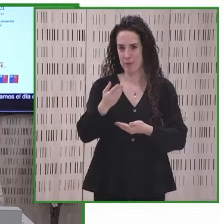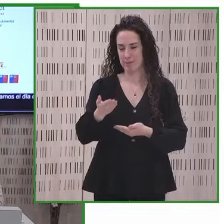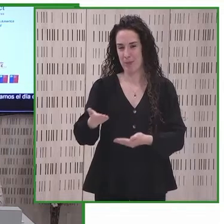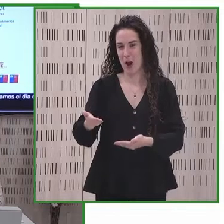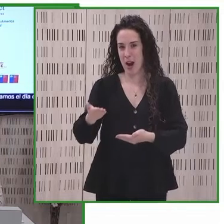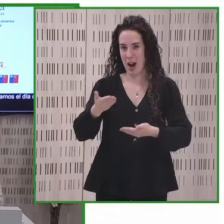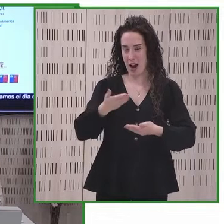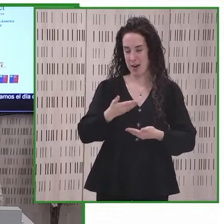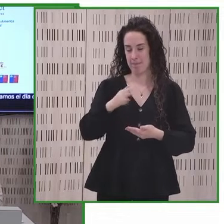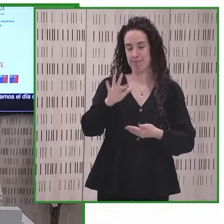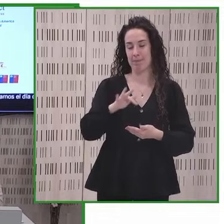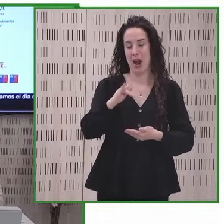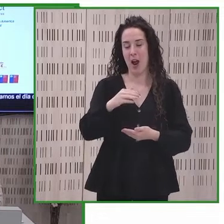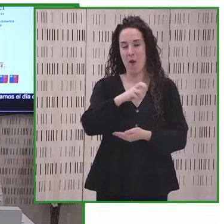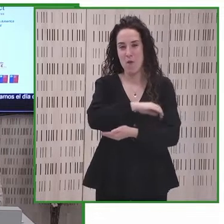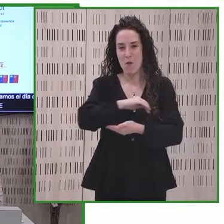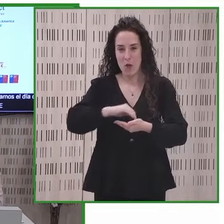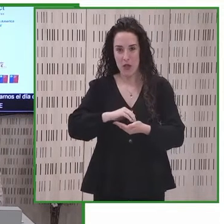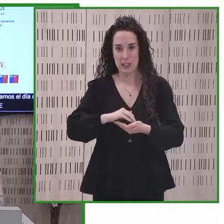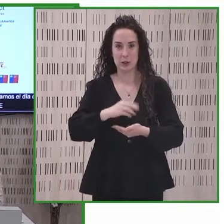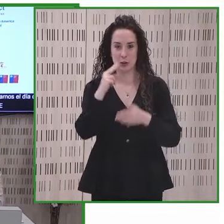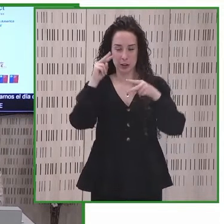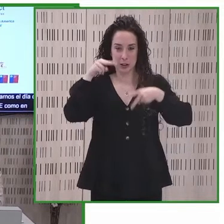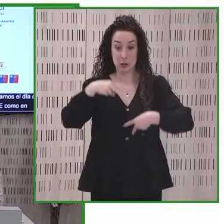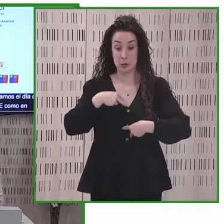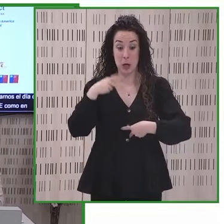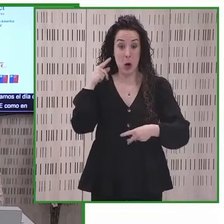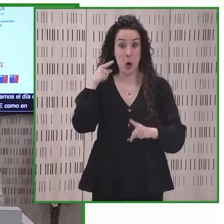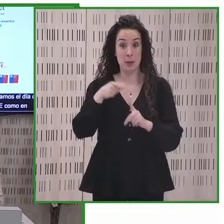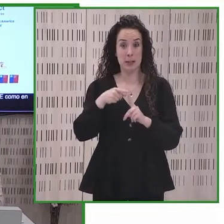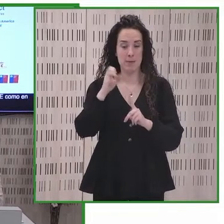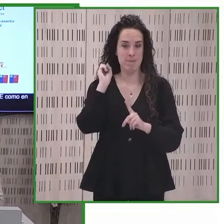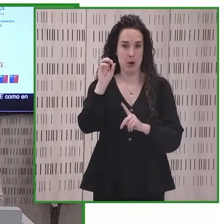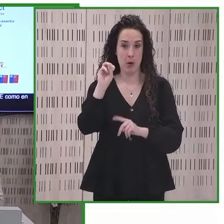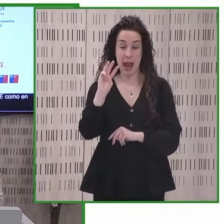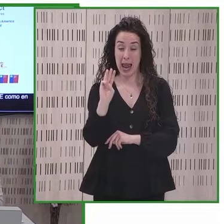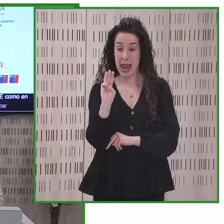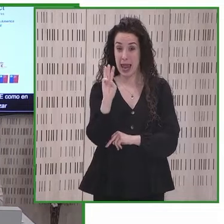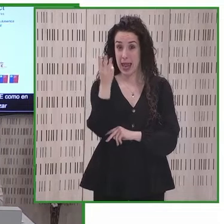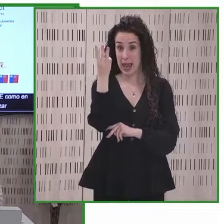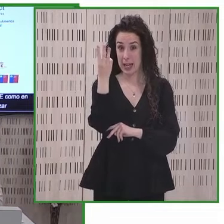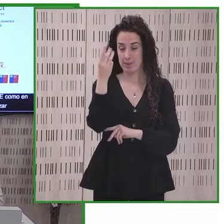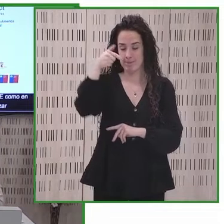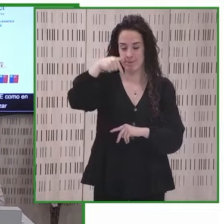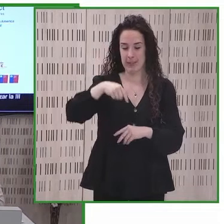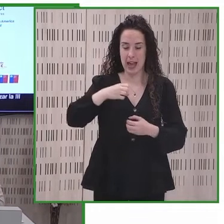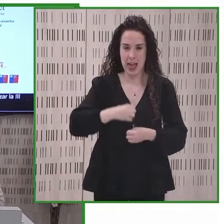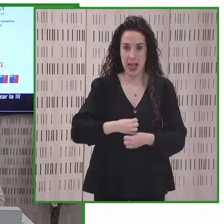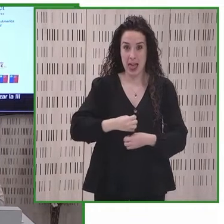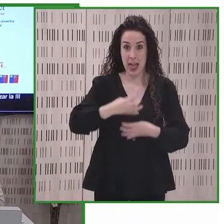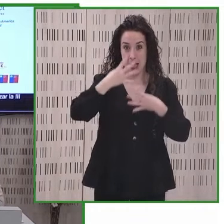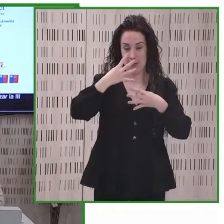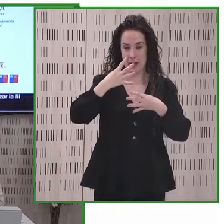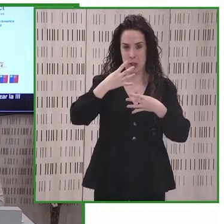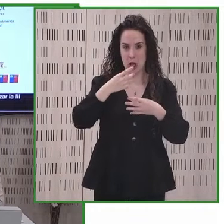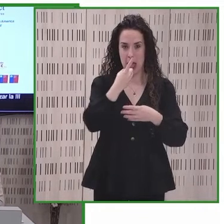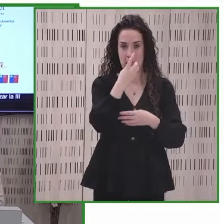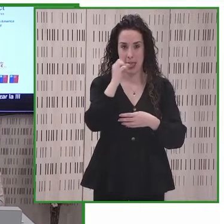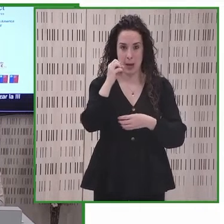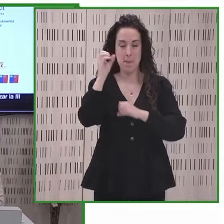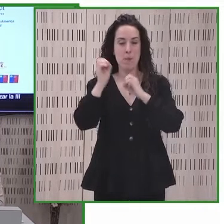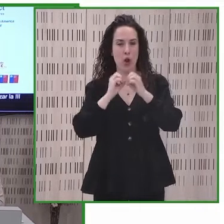Descúbreme para poder realizar la tercera conferencia de Ciro Project en este fabuloso edificio 100%